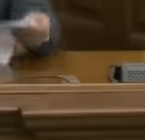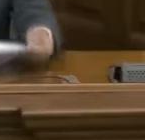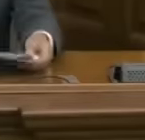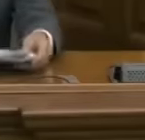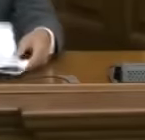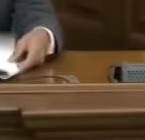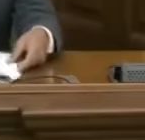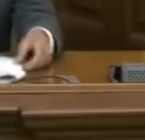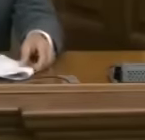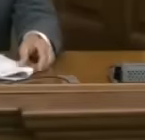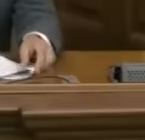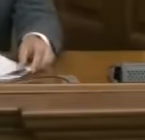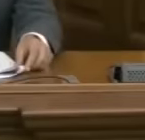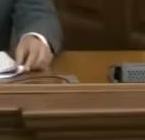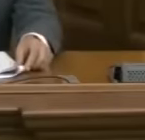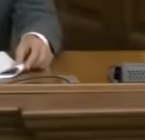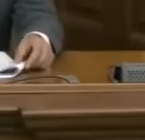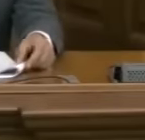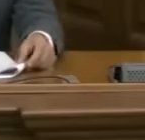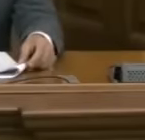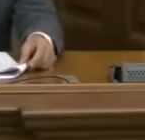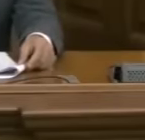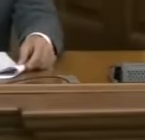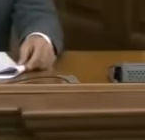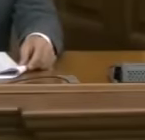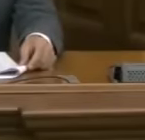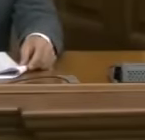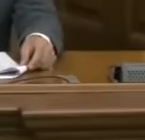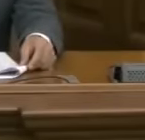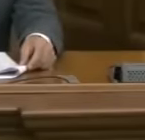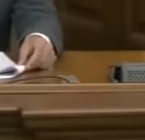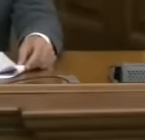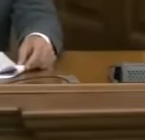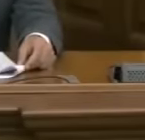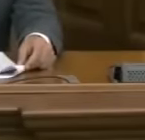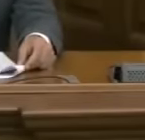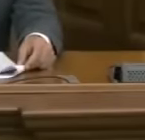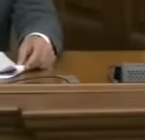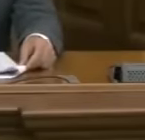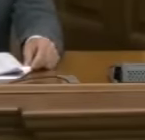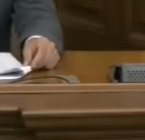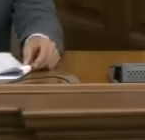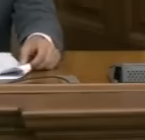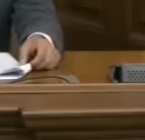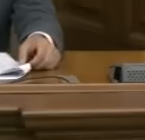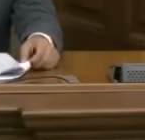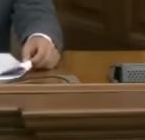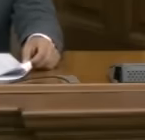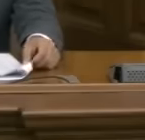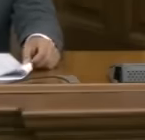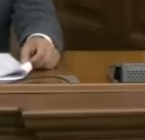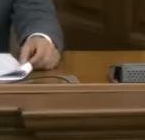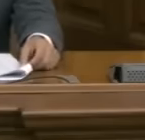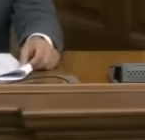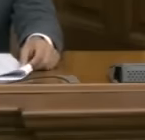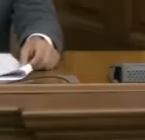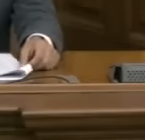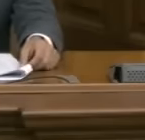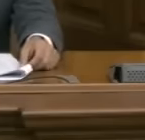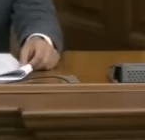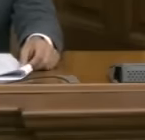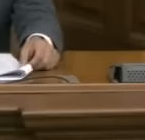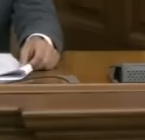aprobar con modificación el contenido del artículo 4 quedando redactado en los siguientes términos artículo 4